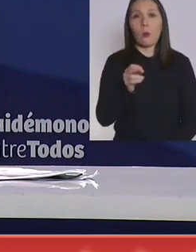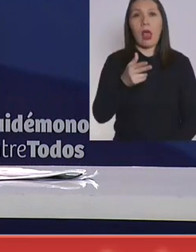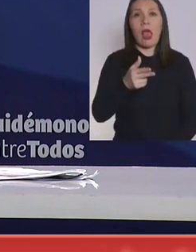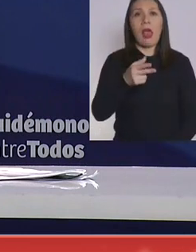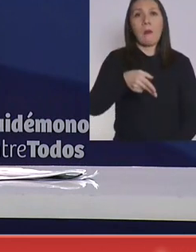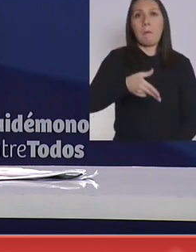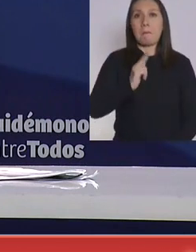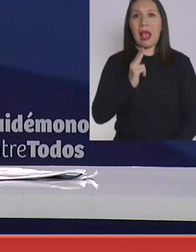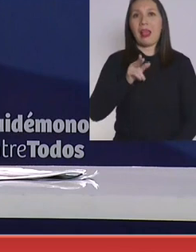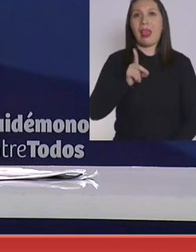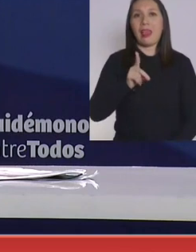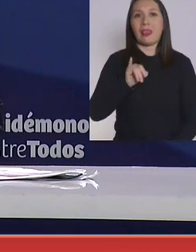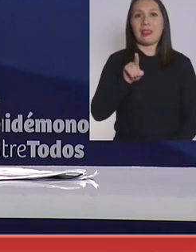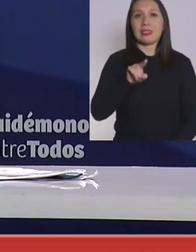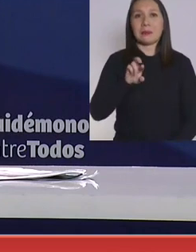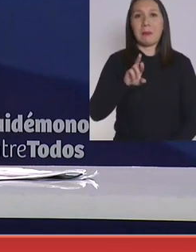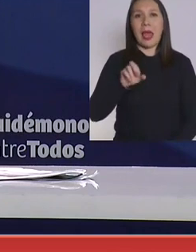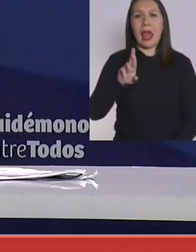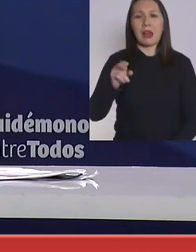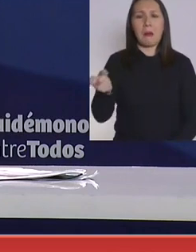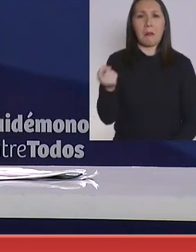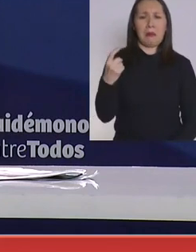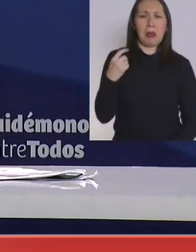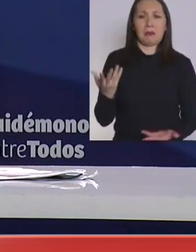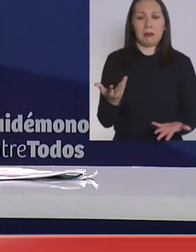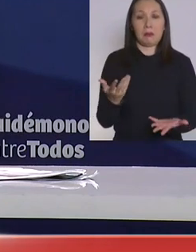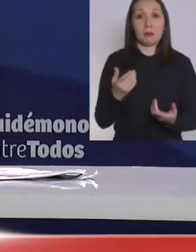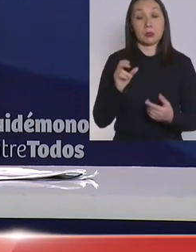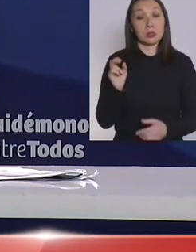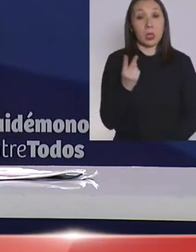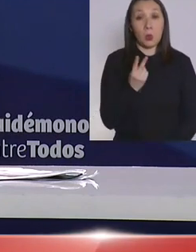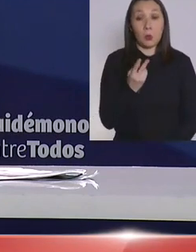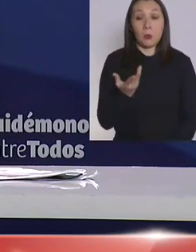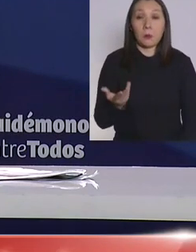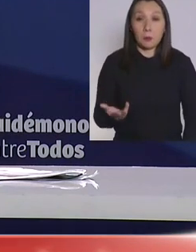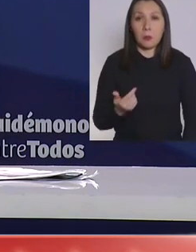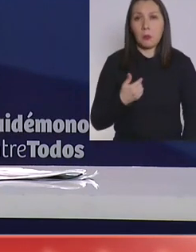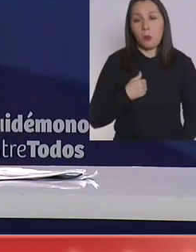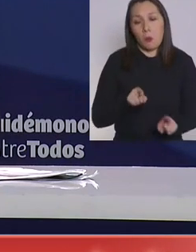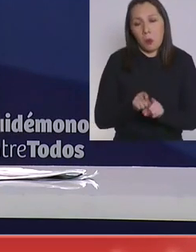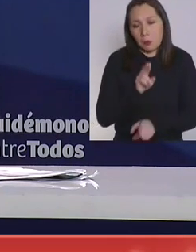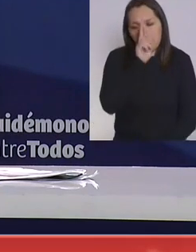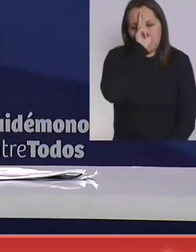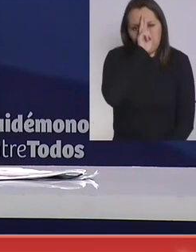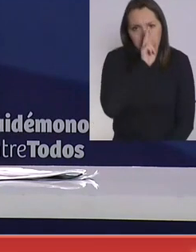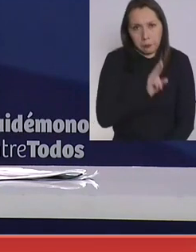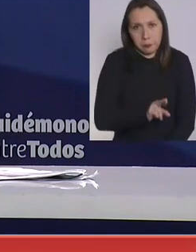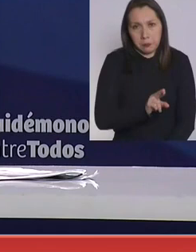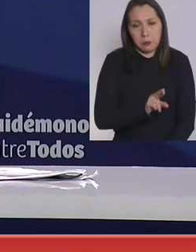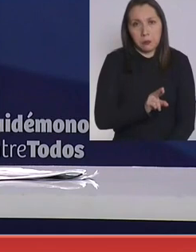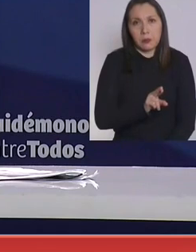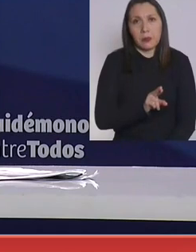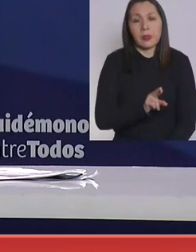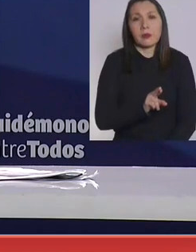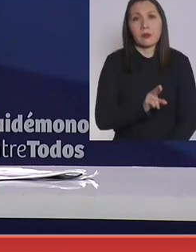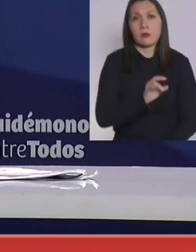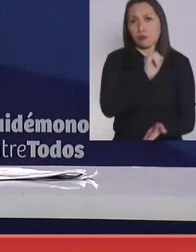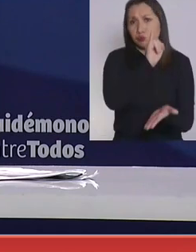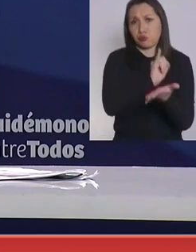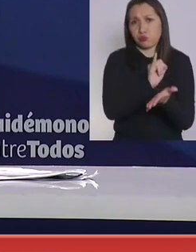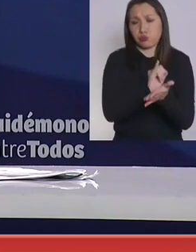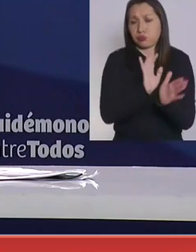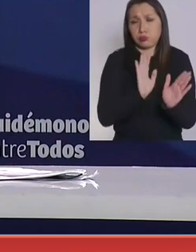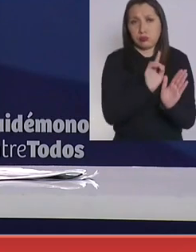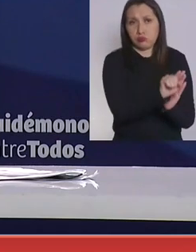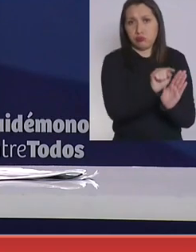Disparar. En segundo lugar, estoy sujeto a respetar la institución,